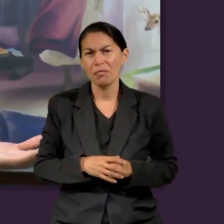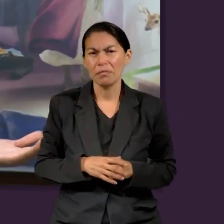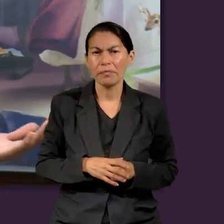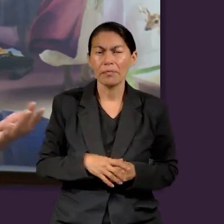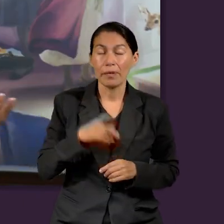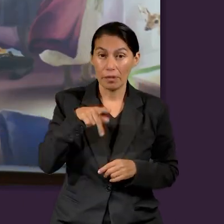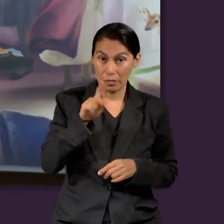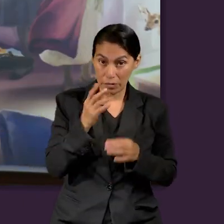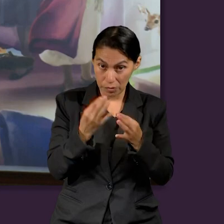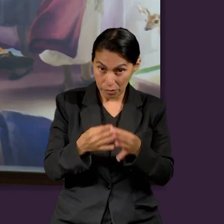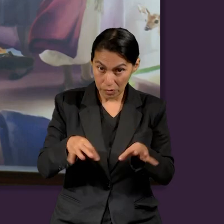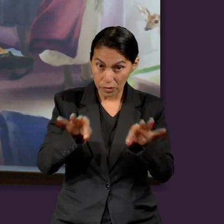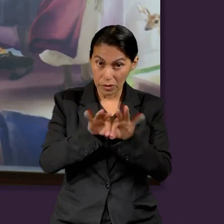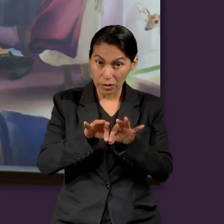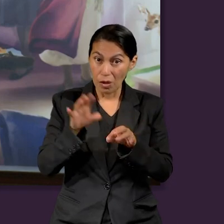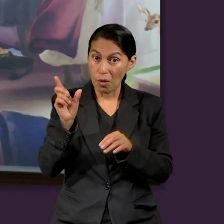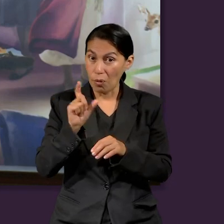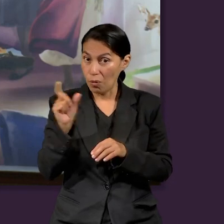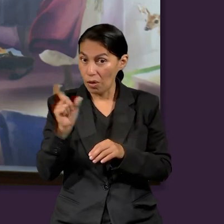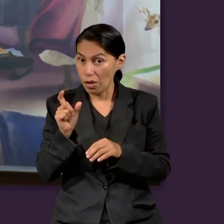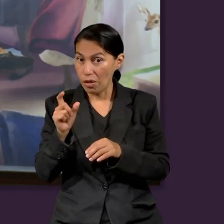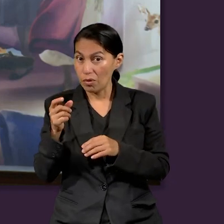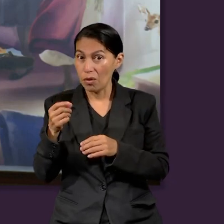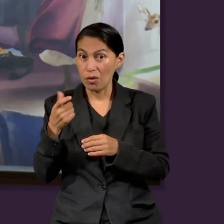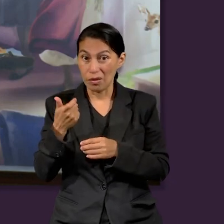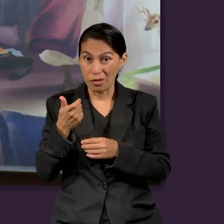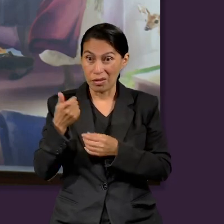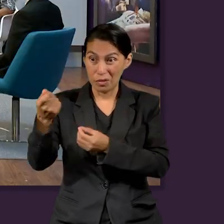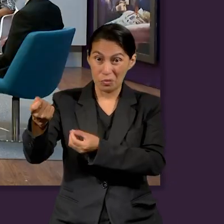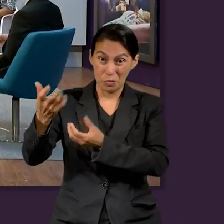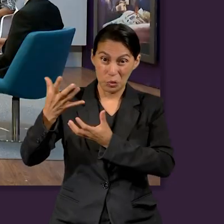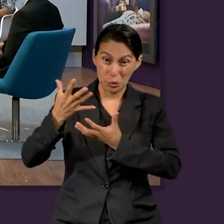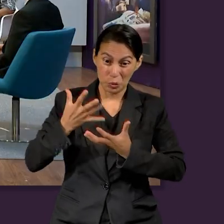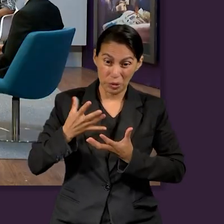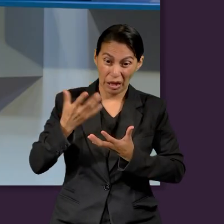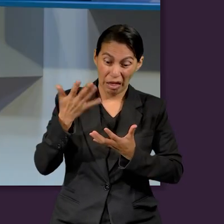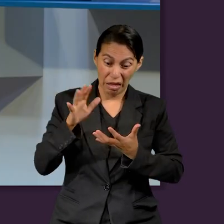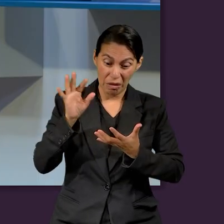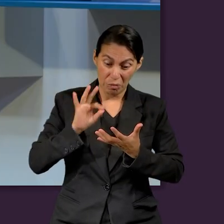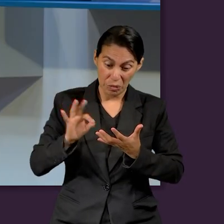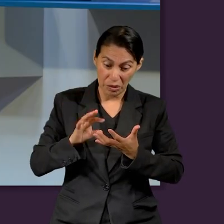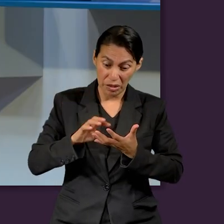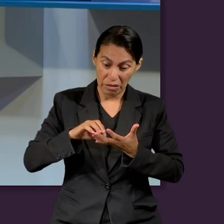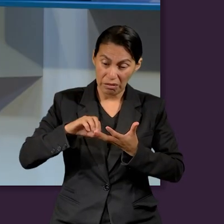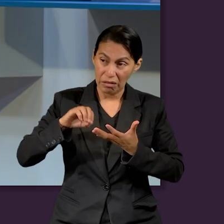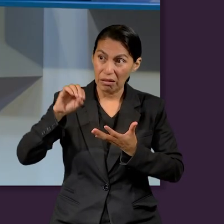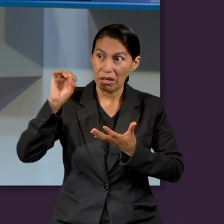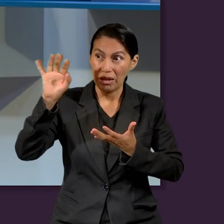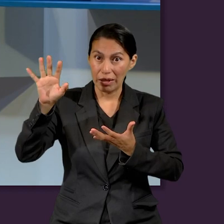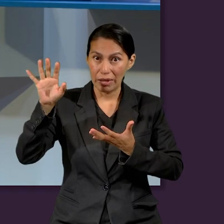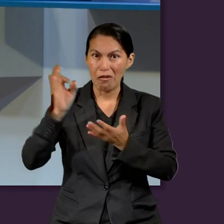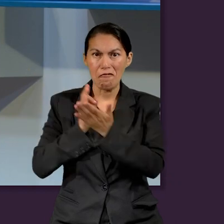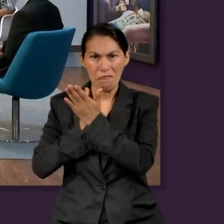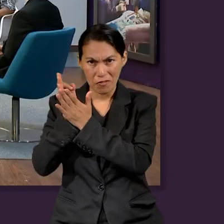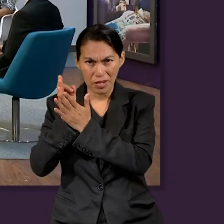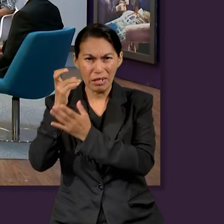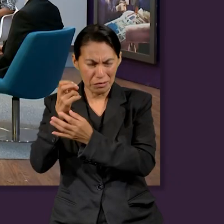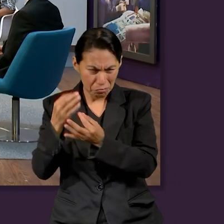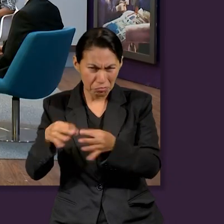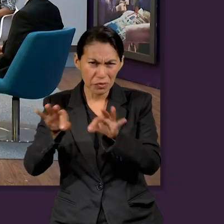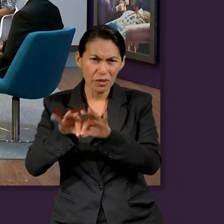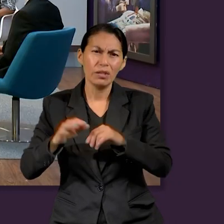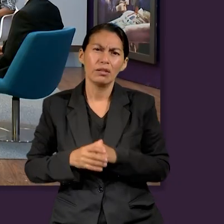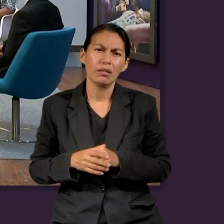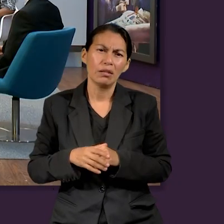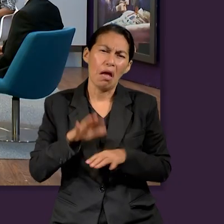sencilla, pero muy importante al momento de dar el diez por ciento de las cantidades que recibimos. Entonces, es importante cuando